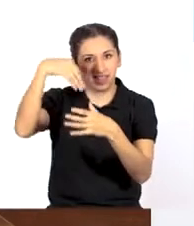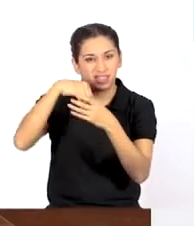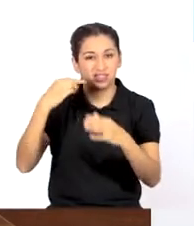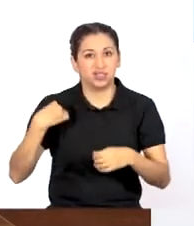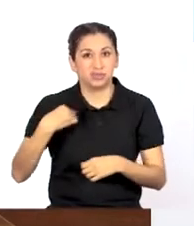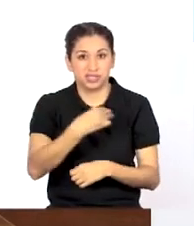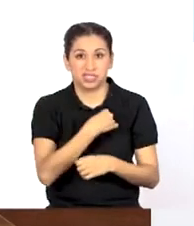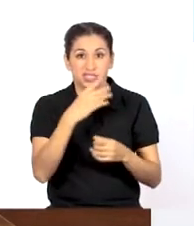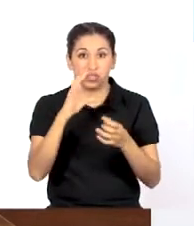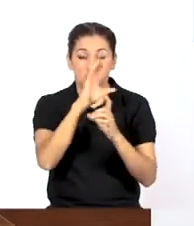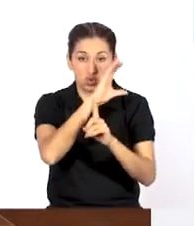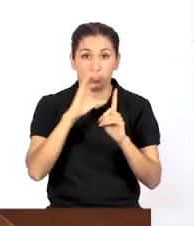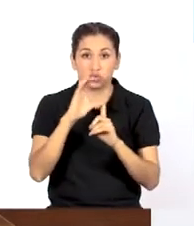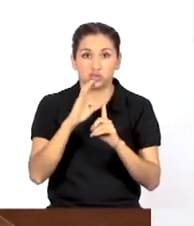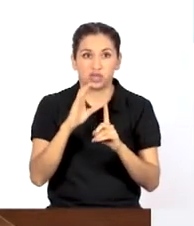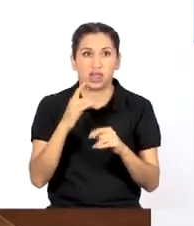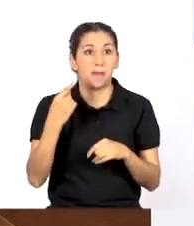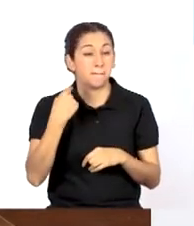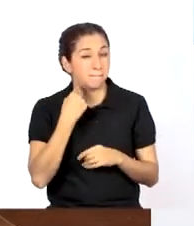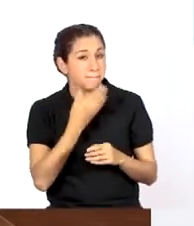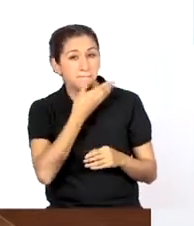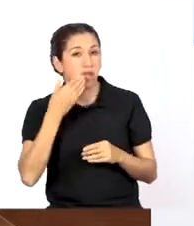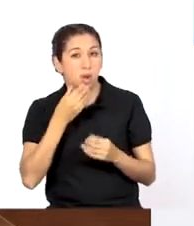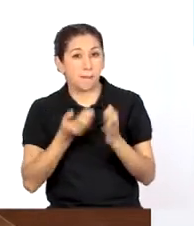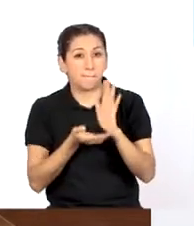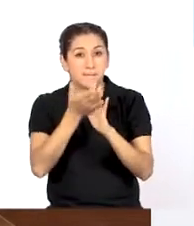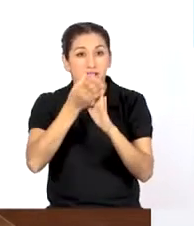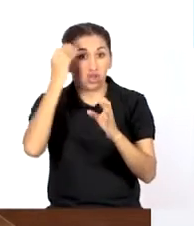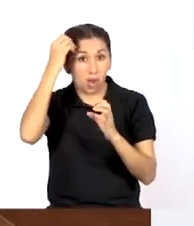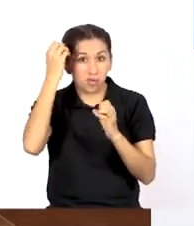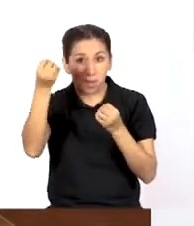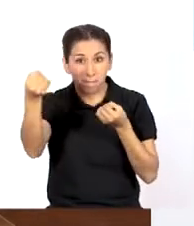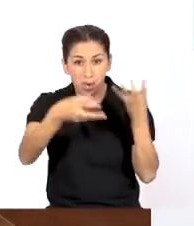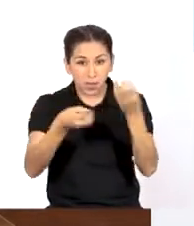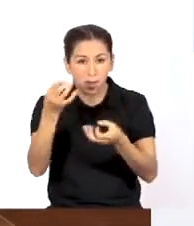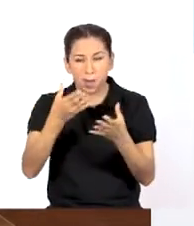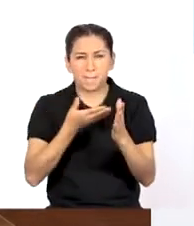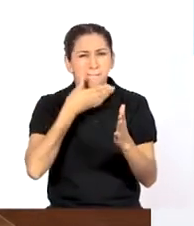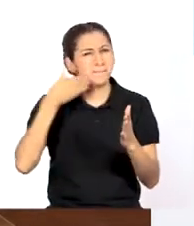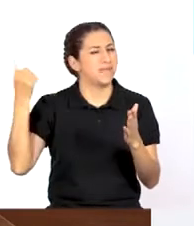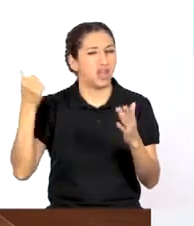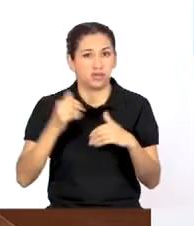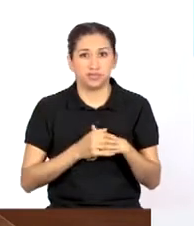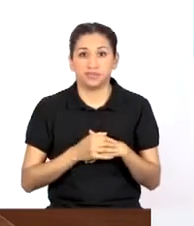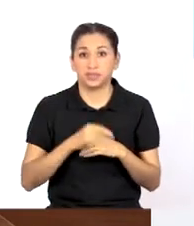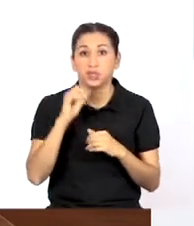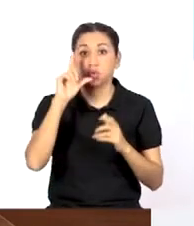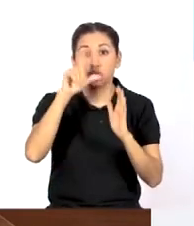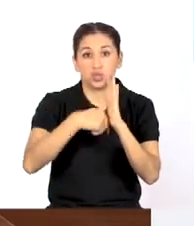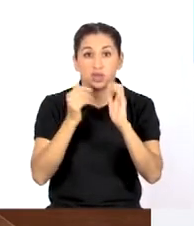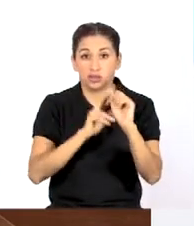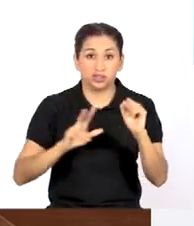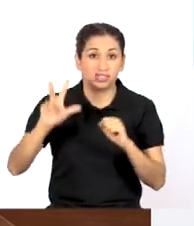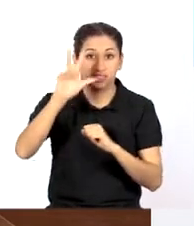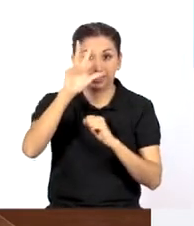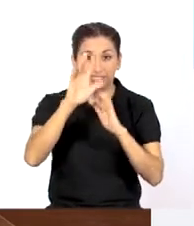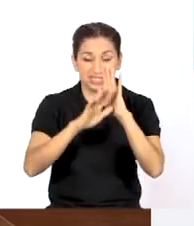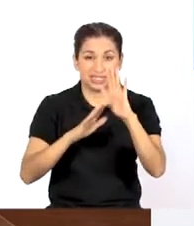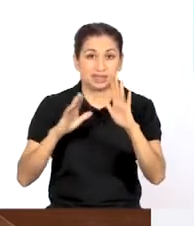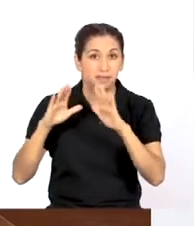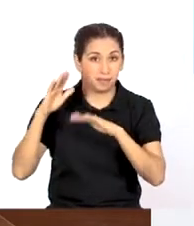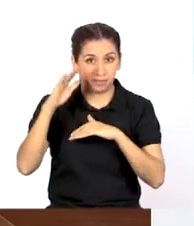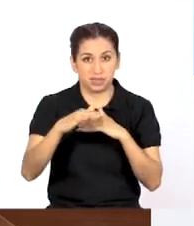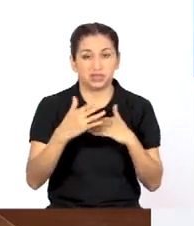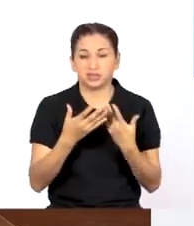más opiniones especializadas recibamos, mejor! Luego pasamos a la tercera actividad de este